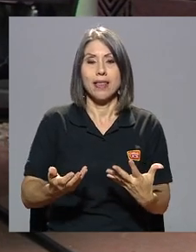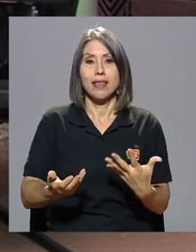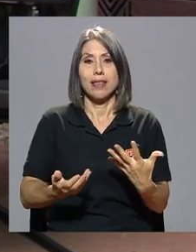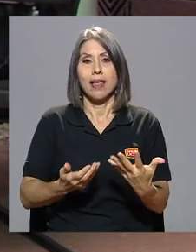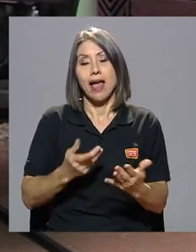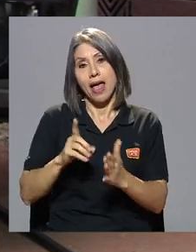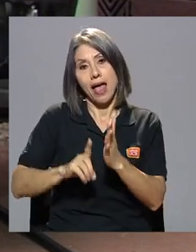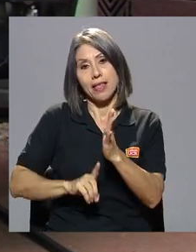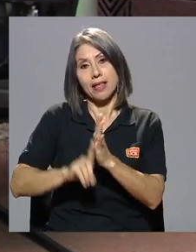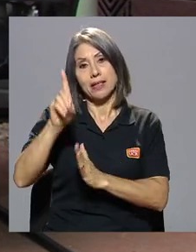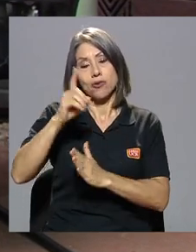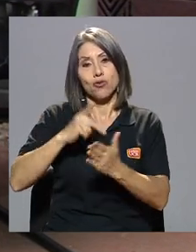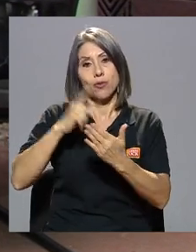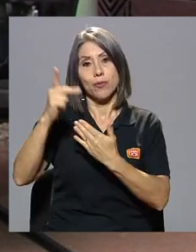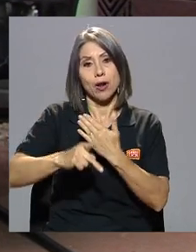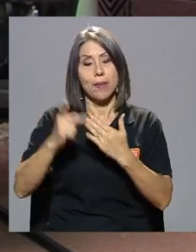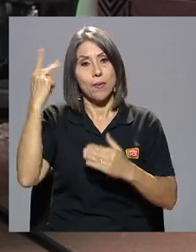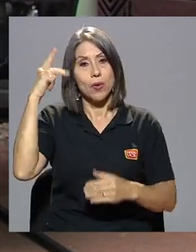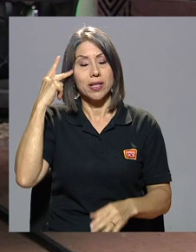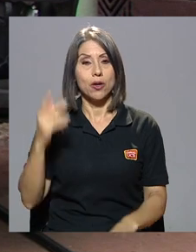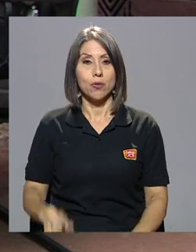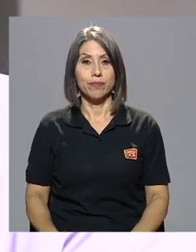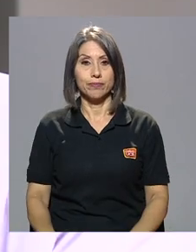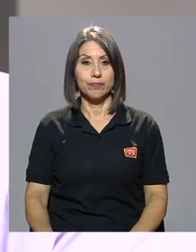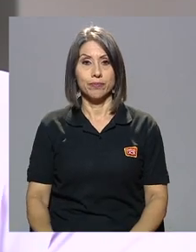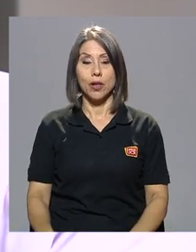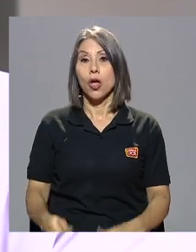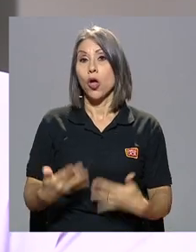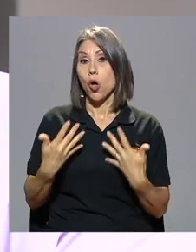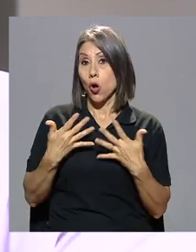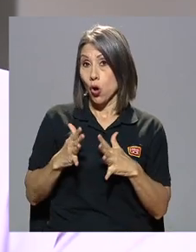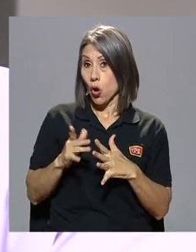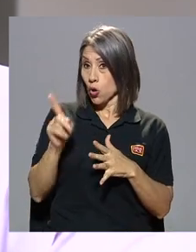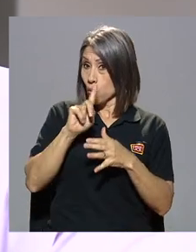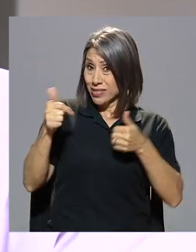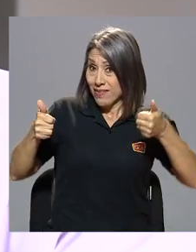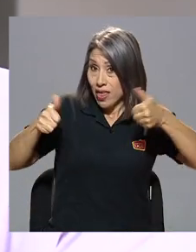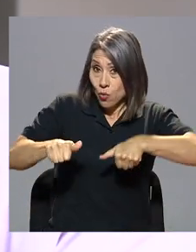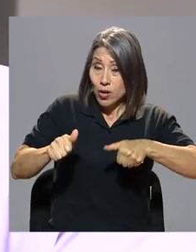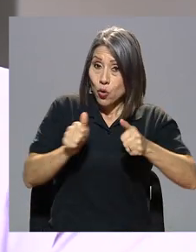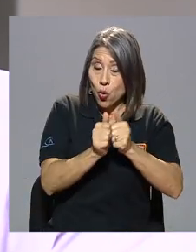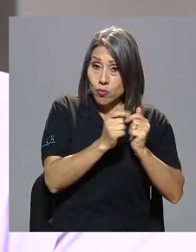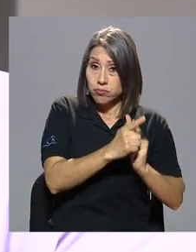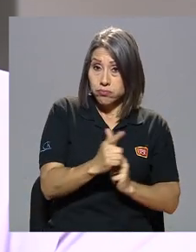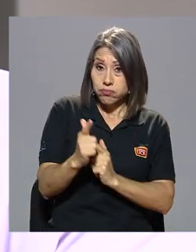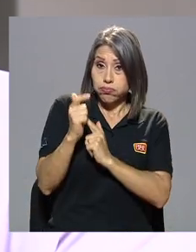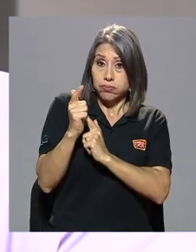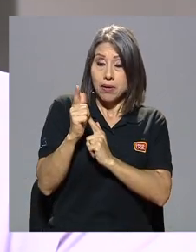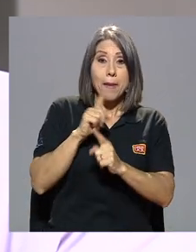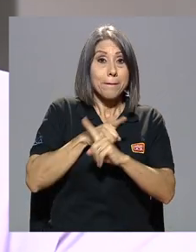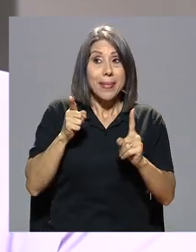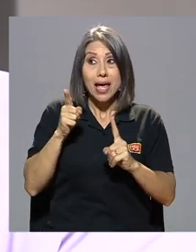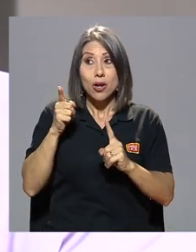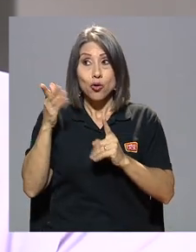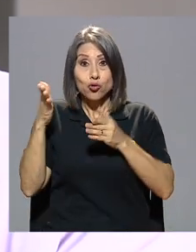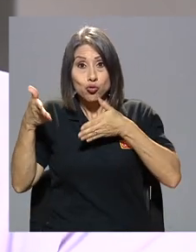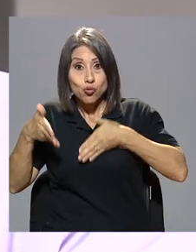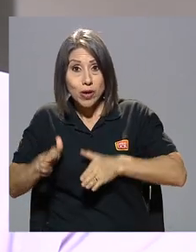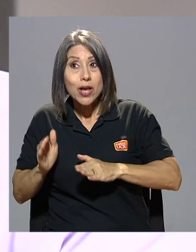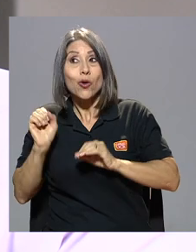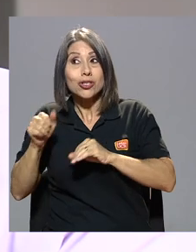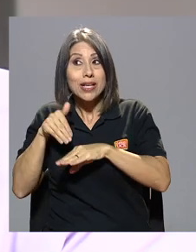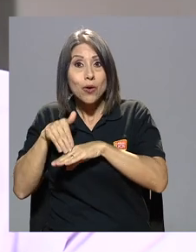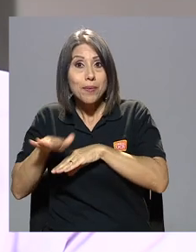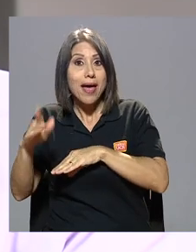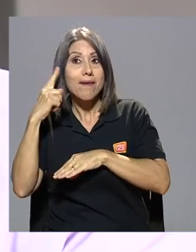al desarrollo del programa político como no estaba de acuerdo con una lucha armada pero sí capacitaba a su hijo en un orden militar del más